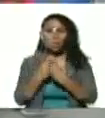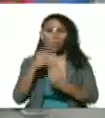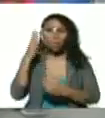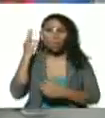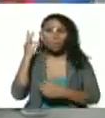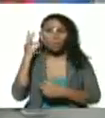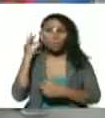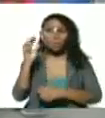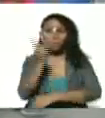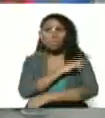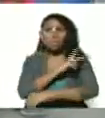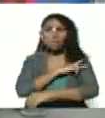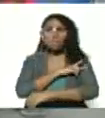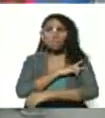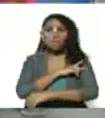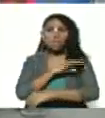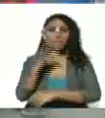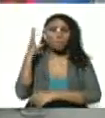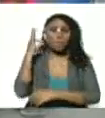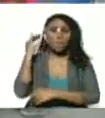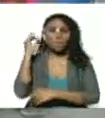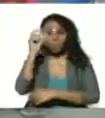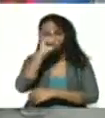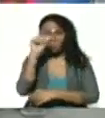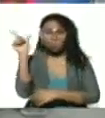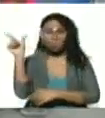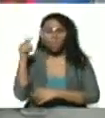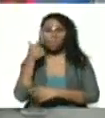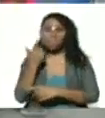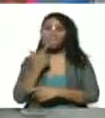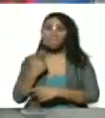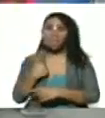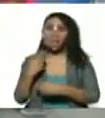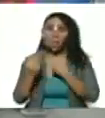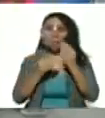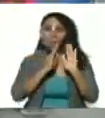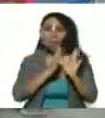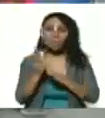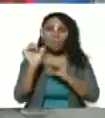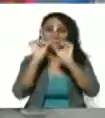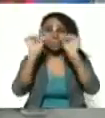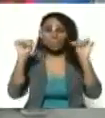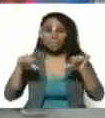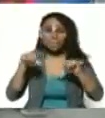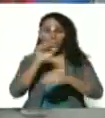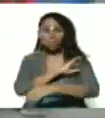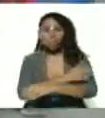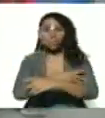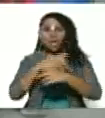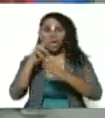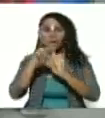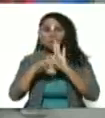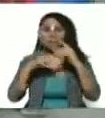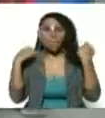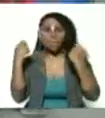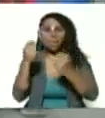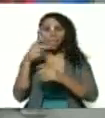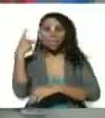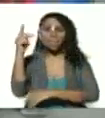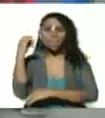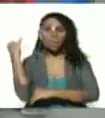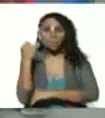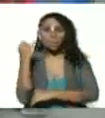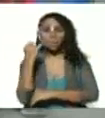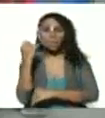jefa del partido violanda graterol nos diga como está organizado el sistema de fuerza a nivel popular de la parroquia el